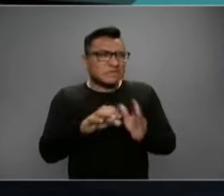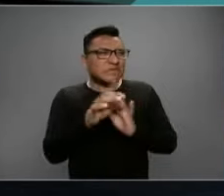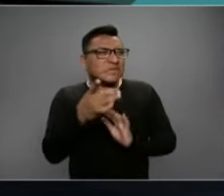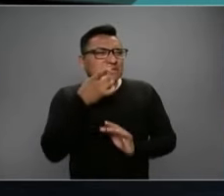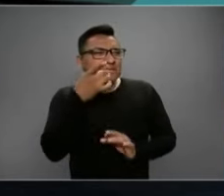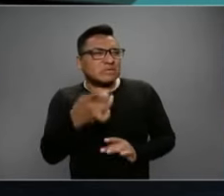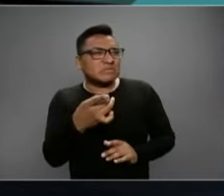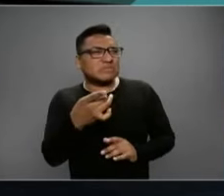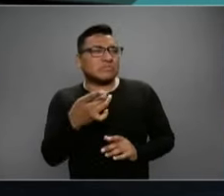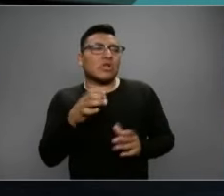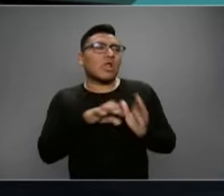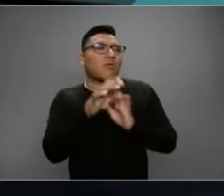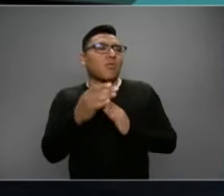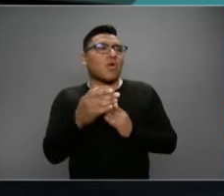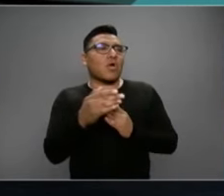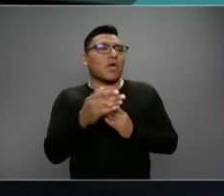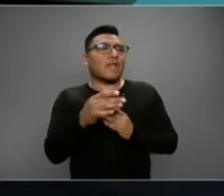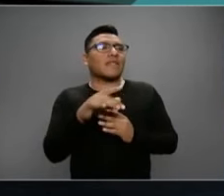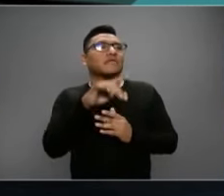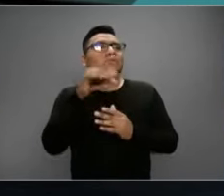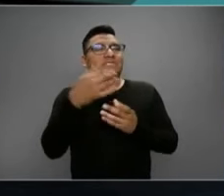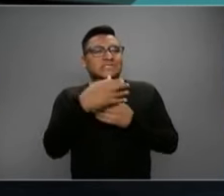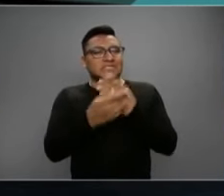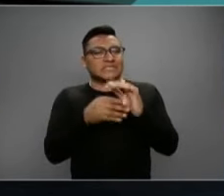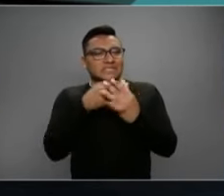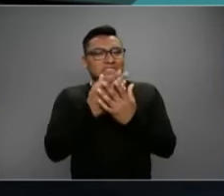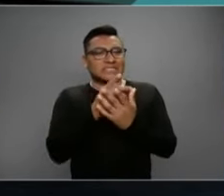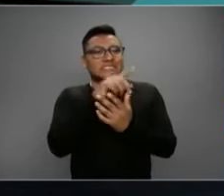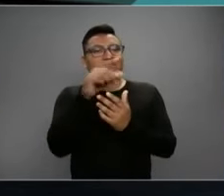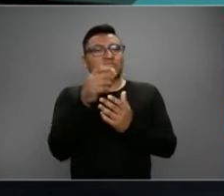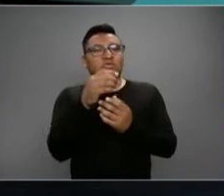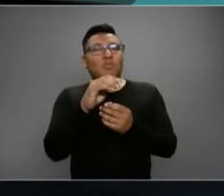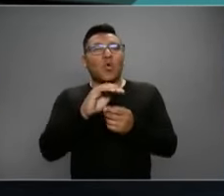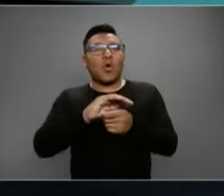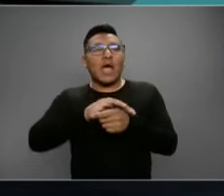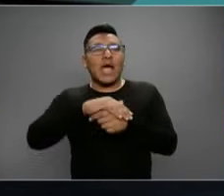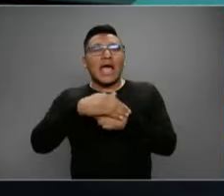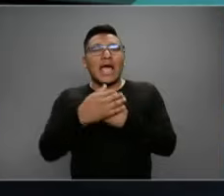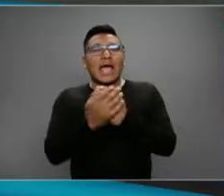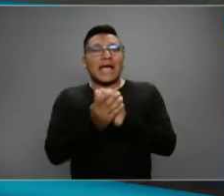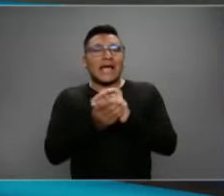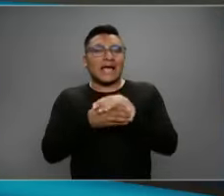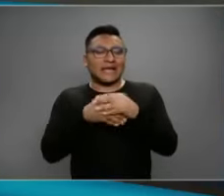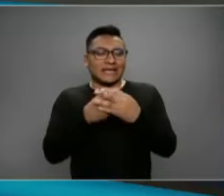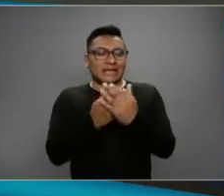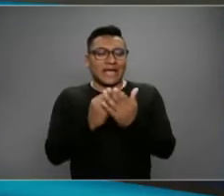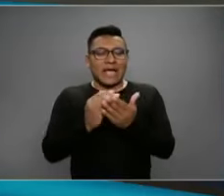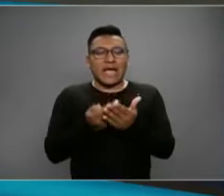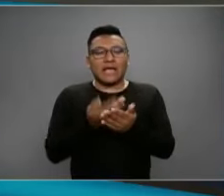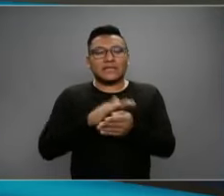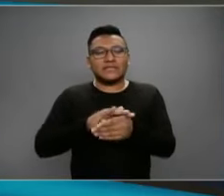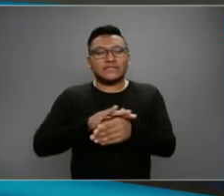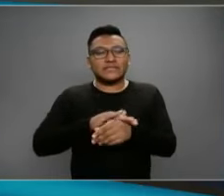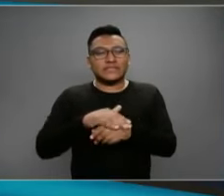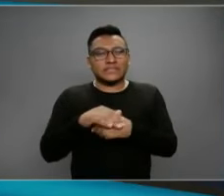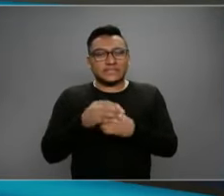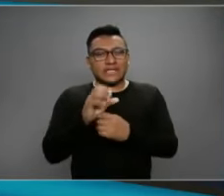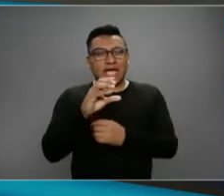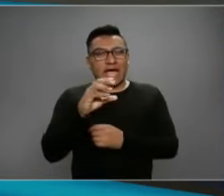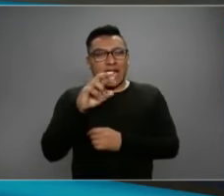por ejemplo, que no es recomendable después de lavarse las manos ponerte crema. Sí, hay que esperar a que